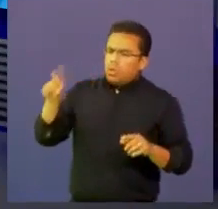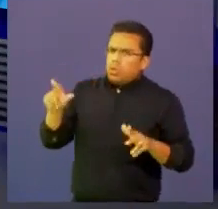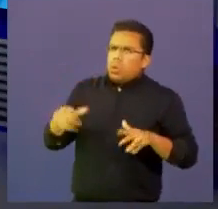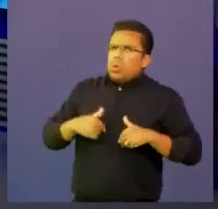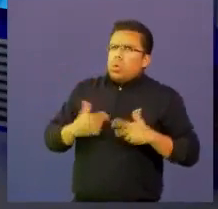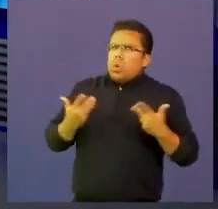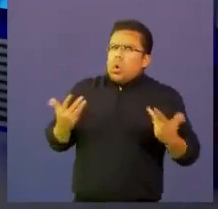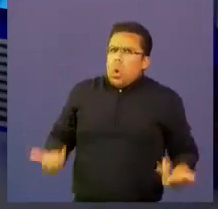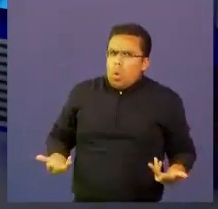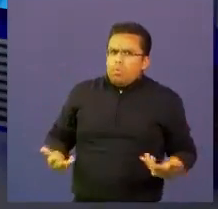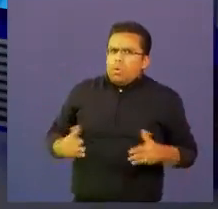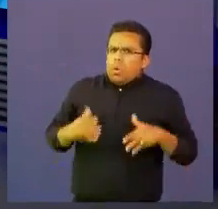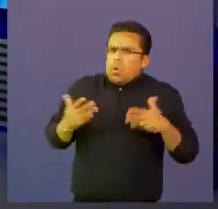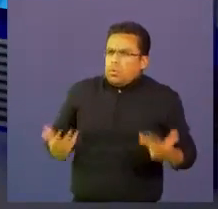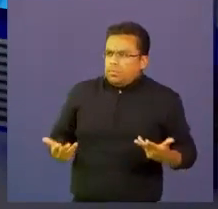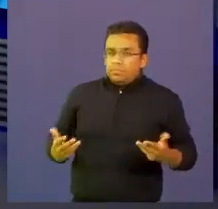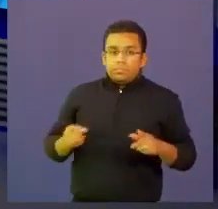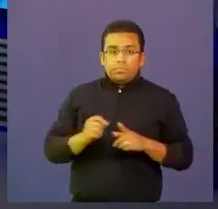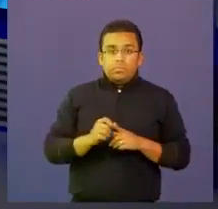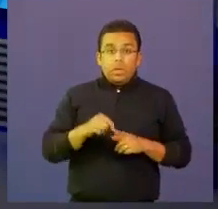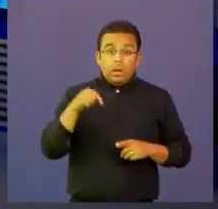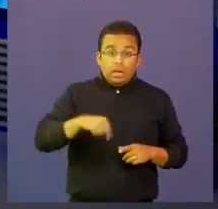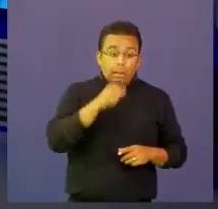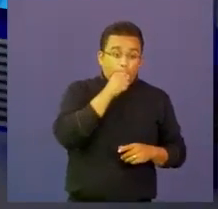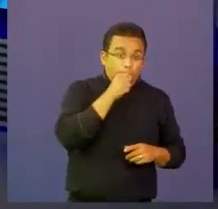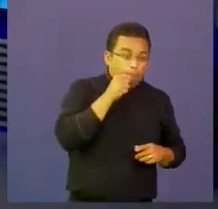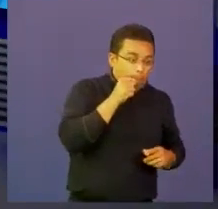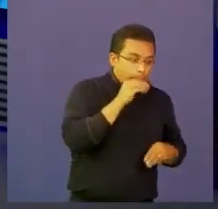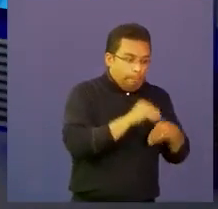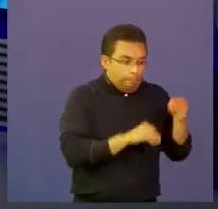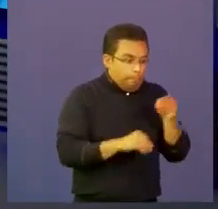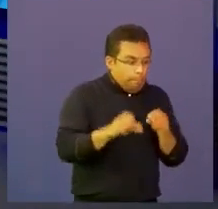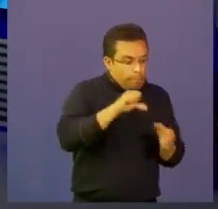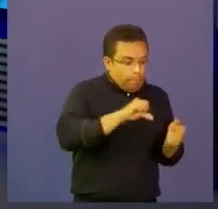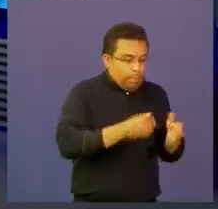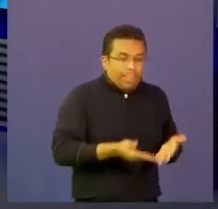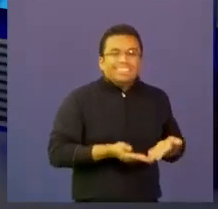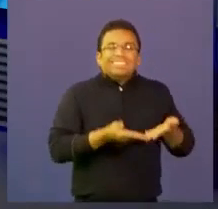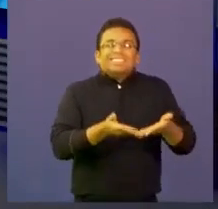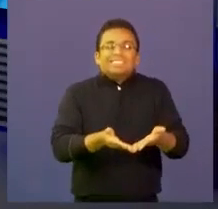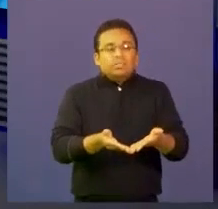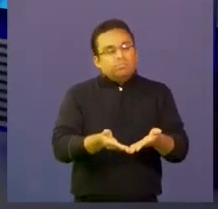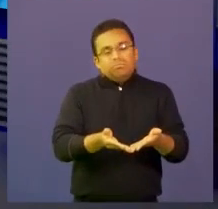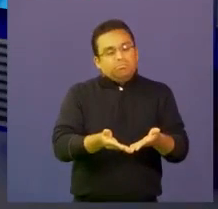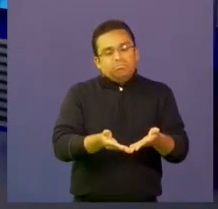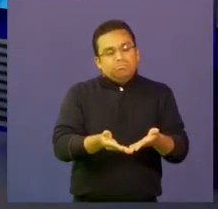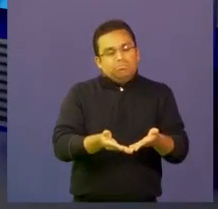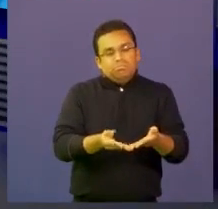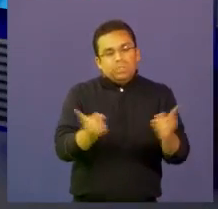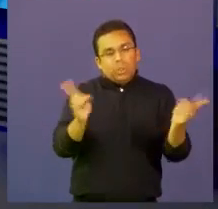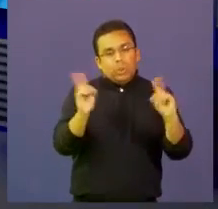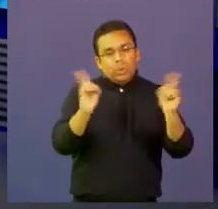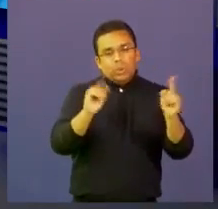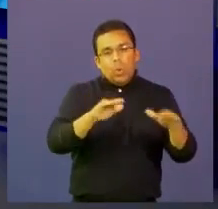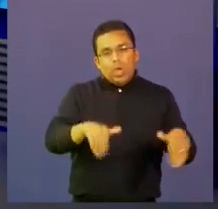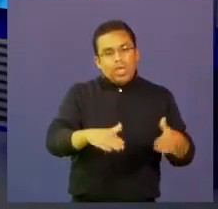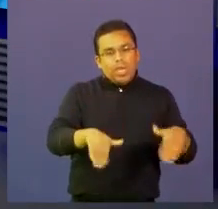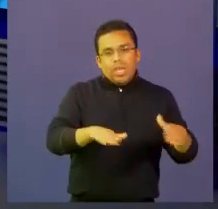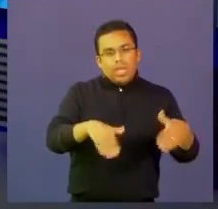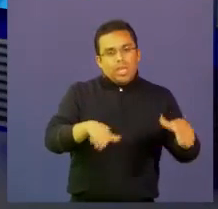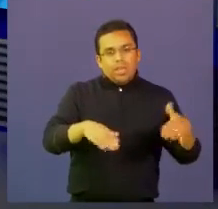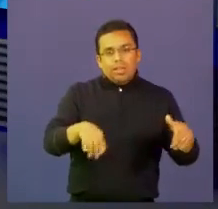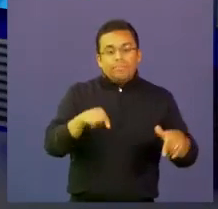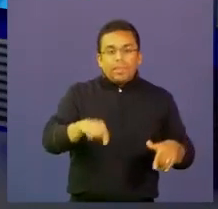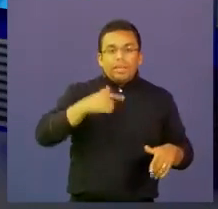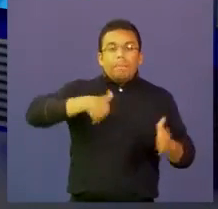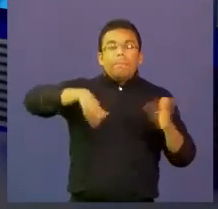Y pues, aquí no hay recetas, pago. Esto es un tema de arriesgarnos, un tema de establecer